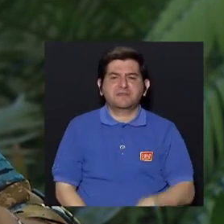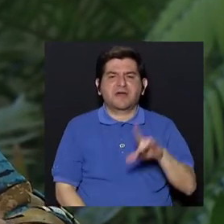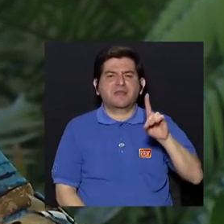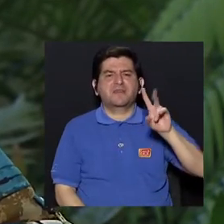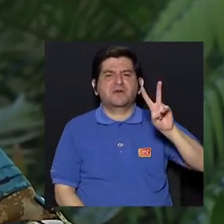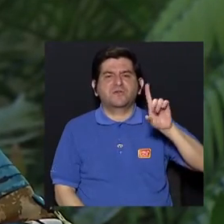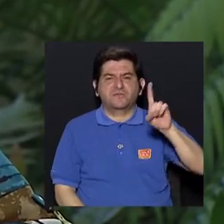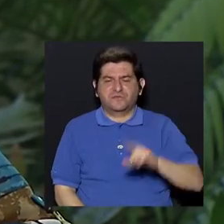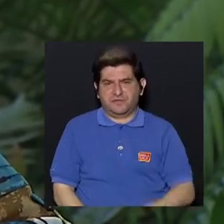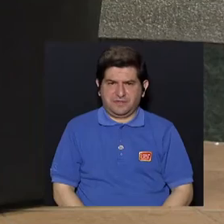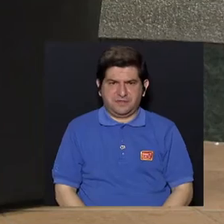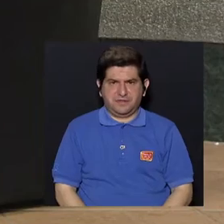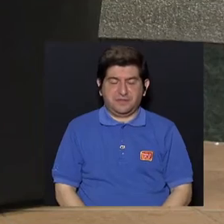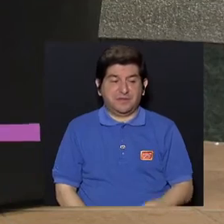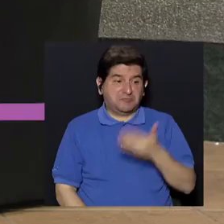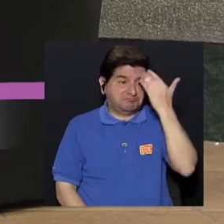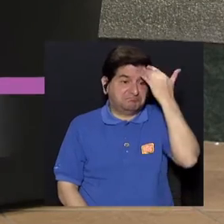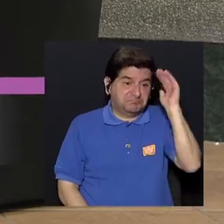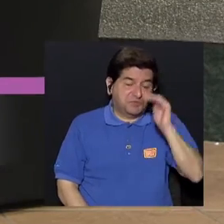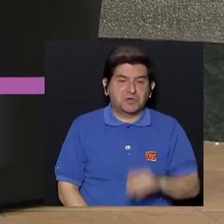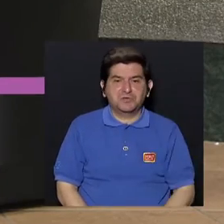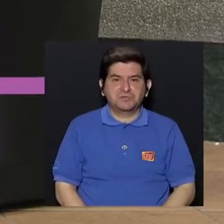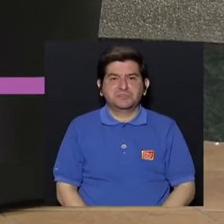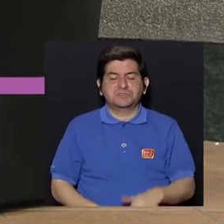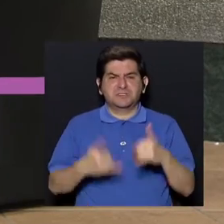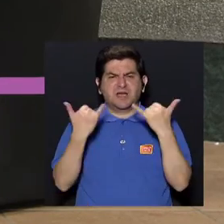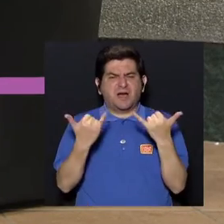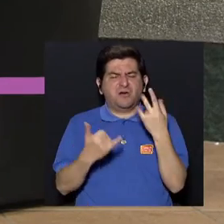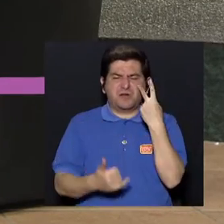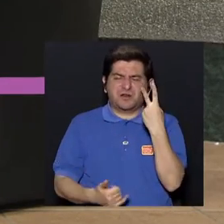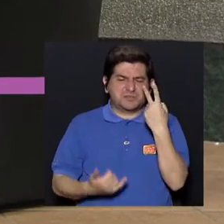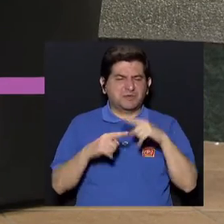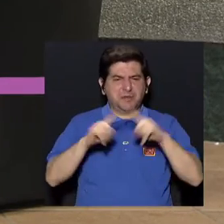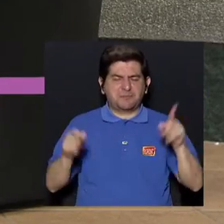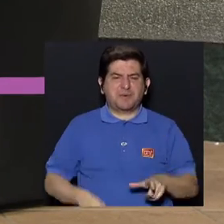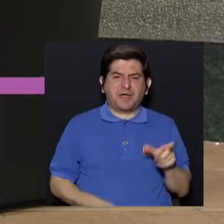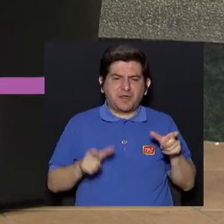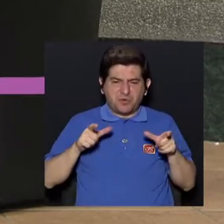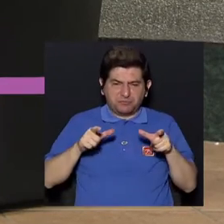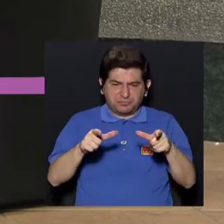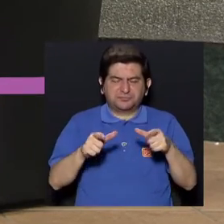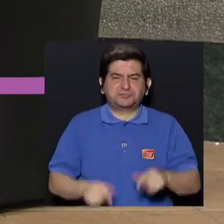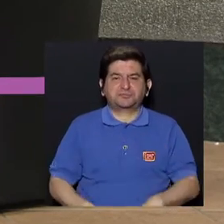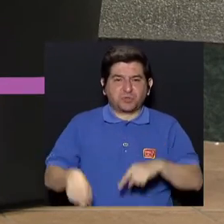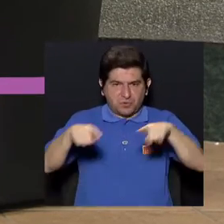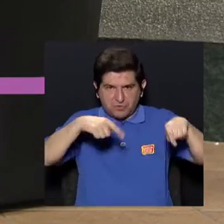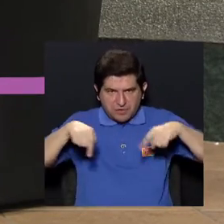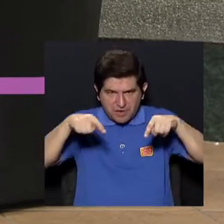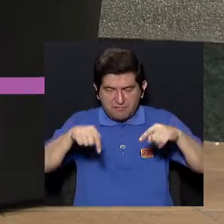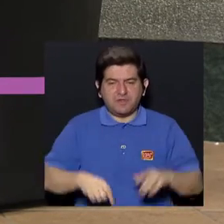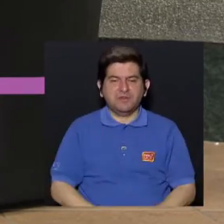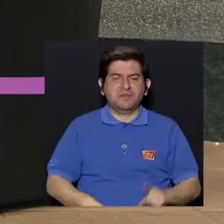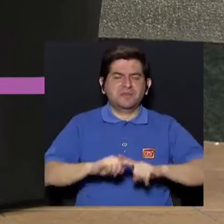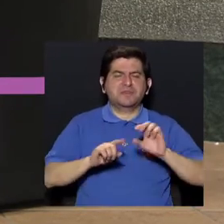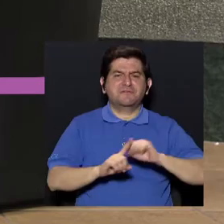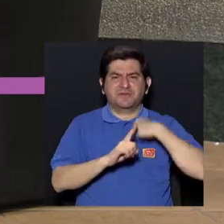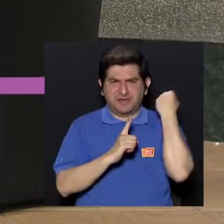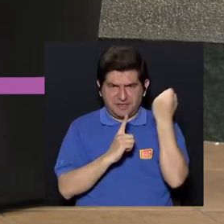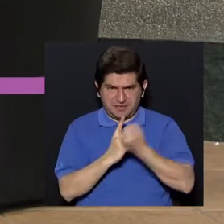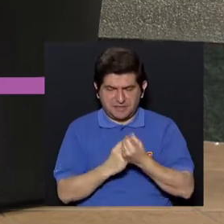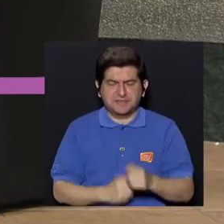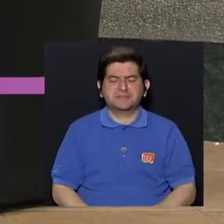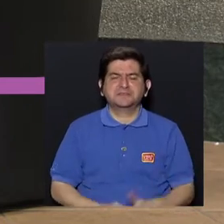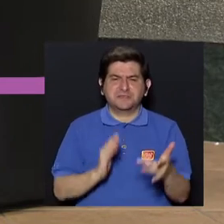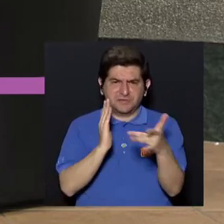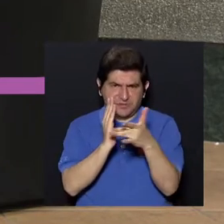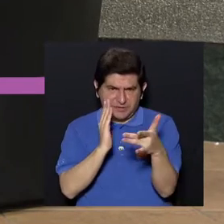Televisores, DVDs, este, no sé, grabadoras, que ahora casi no se ven, ¿verdad? Pero grabadoras, este, cualquiera otro dispositivo de esta